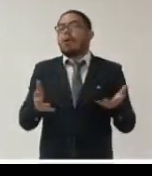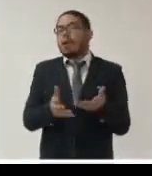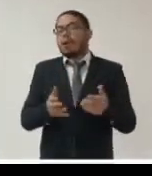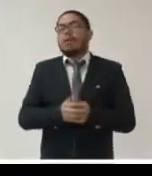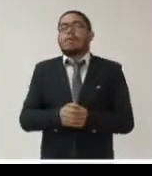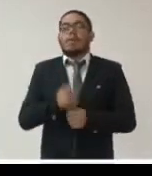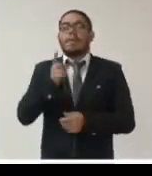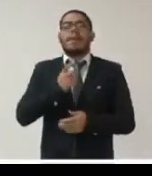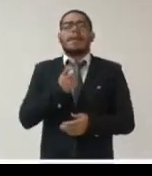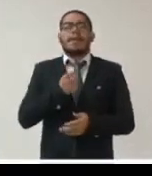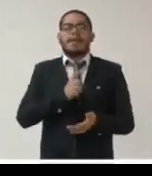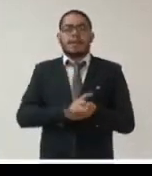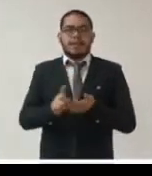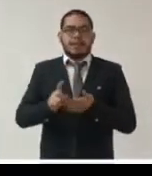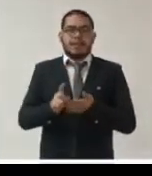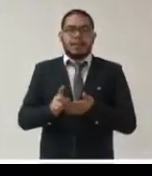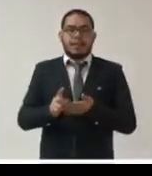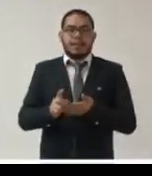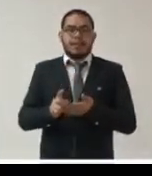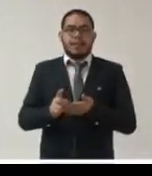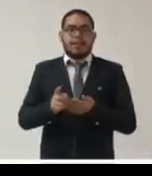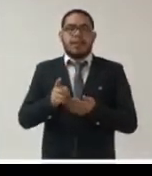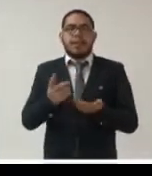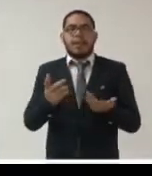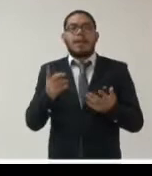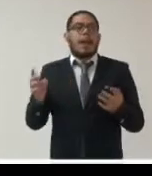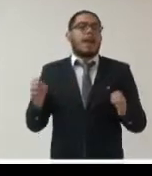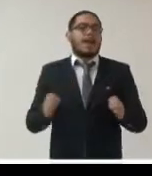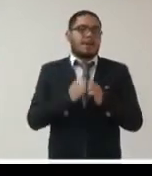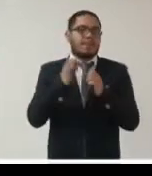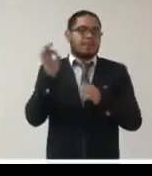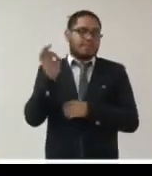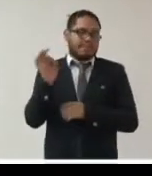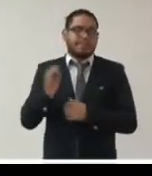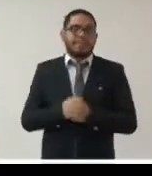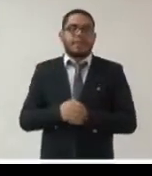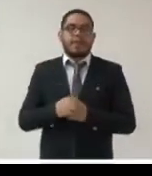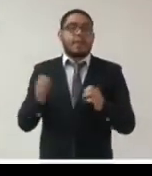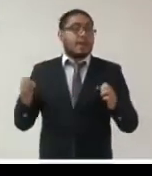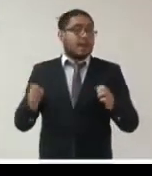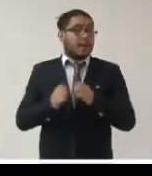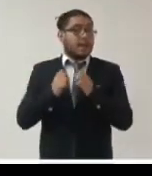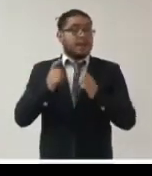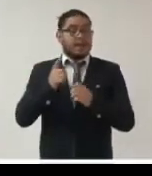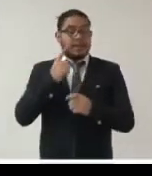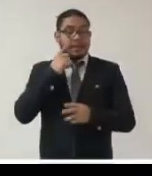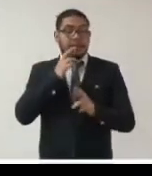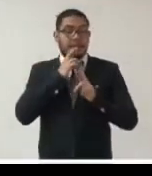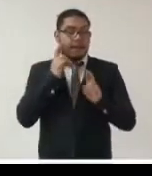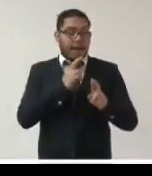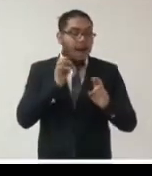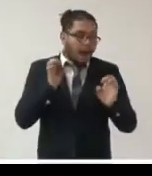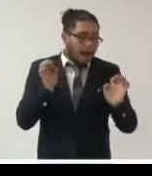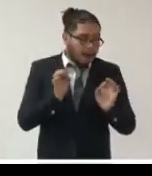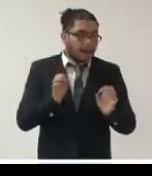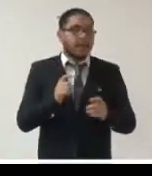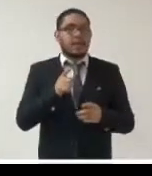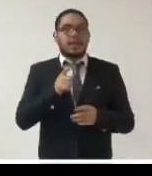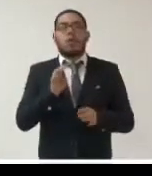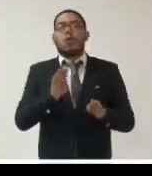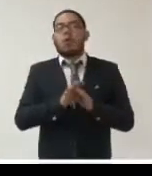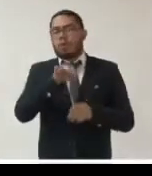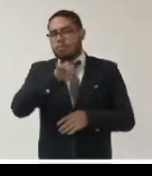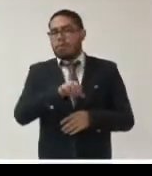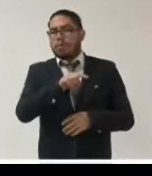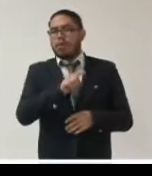derecho frente a desastres en contextos de emergencia y respuesta al desastre como el de la pandemia